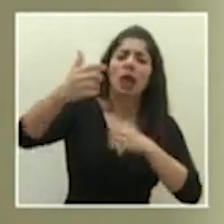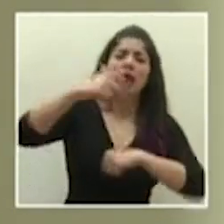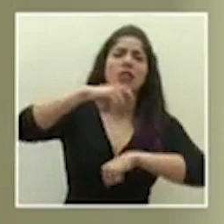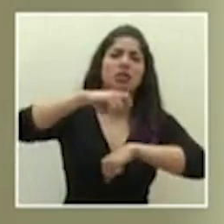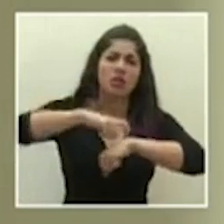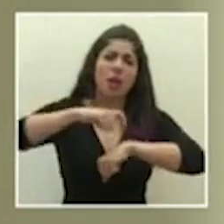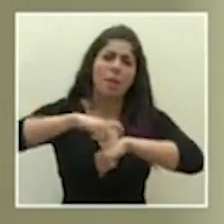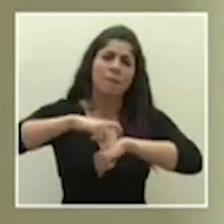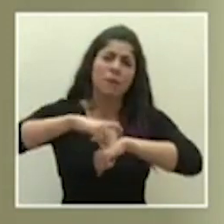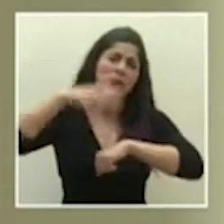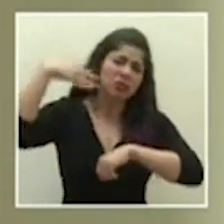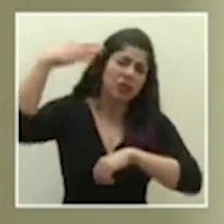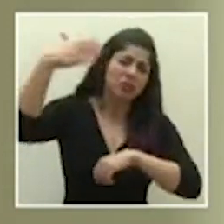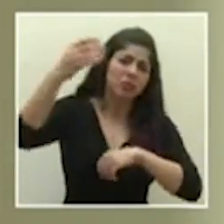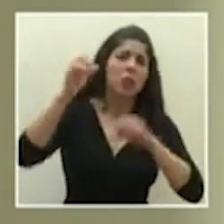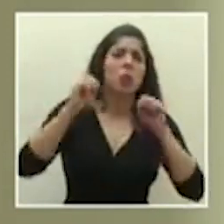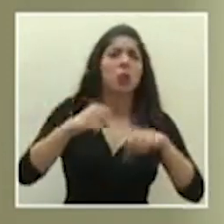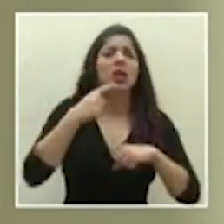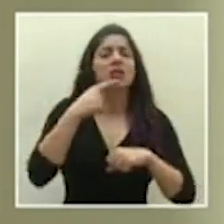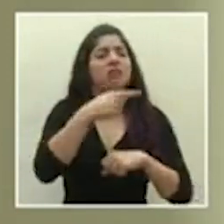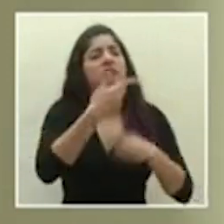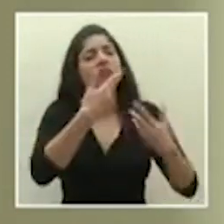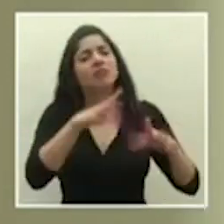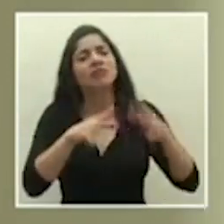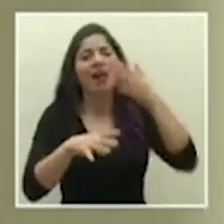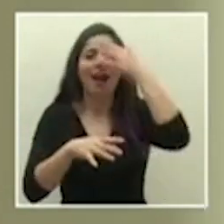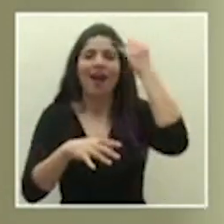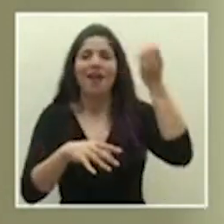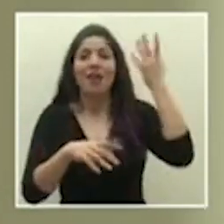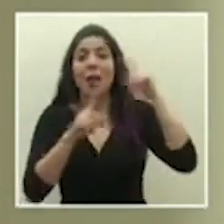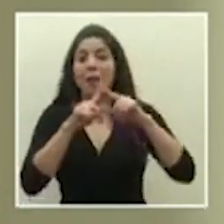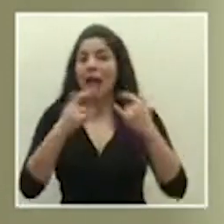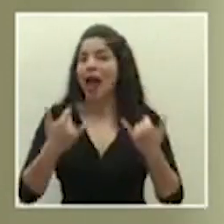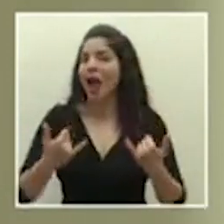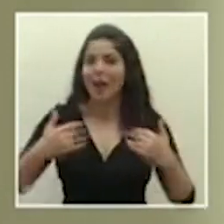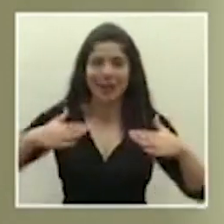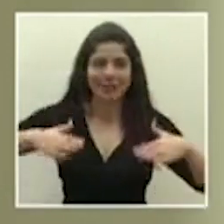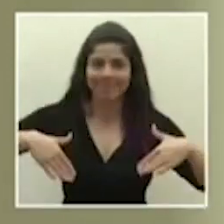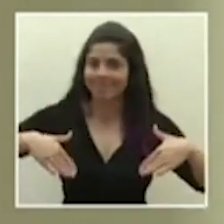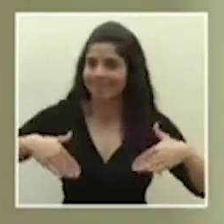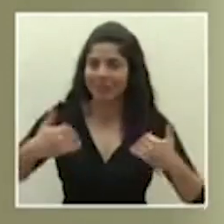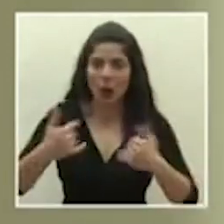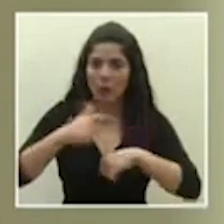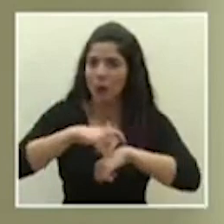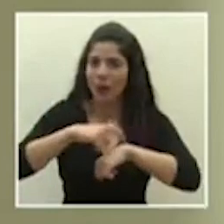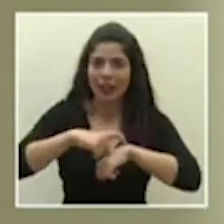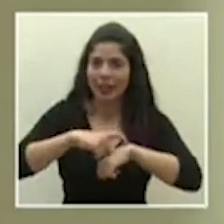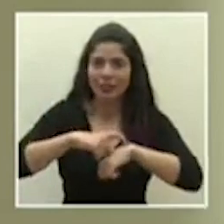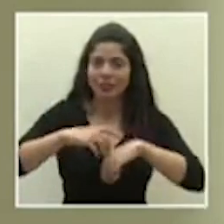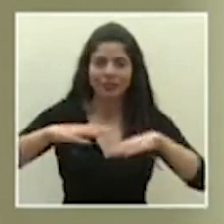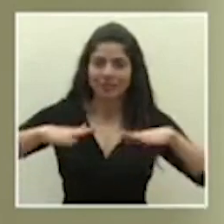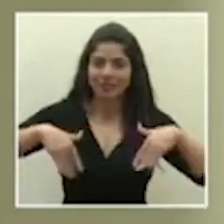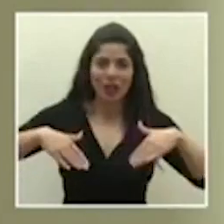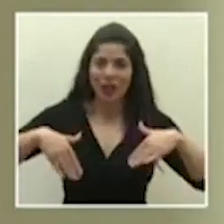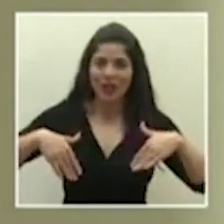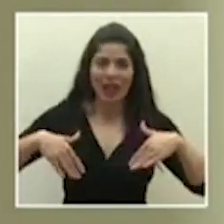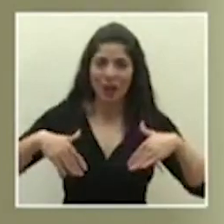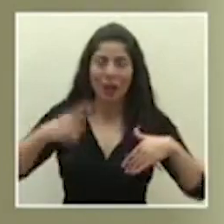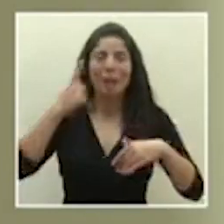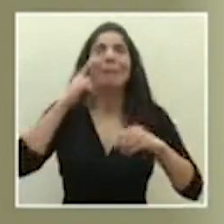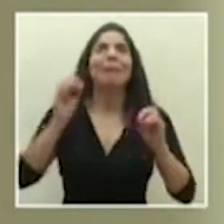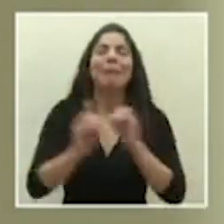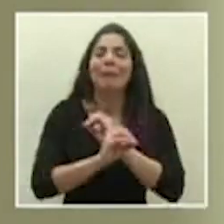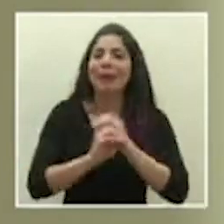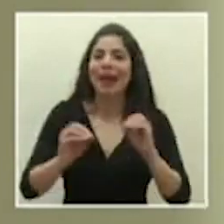en que ya podamos decir que esto lo dejamos atrás pero este no es el momento no ha llegado en lo absoluto